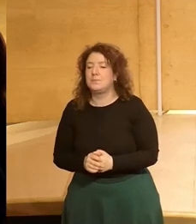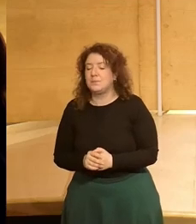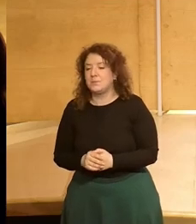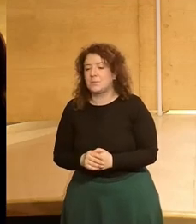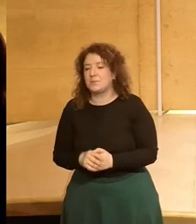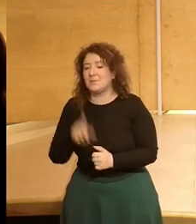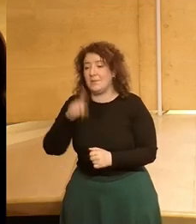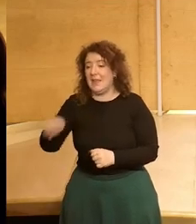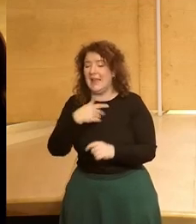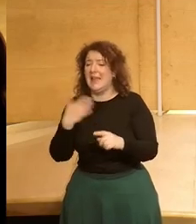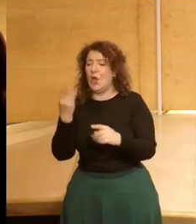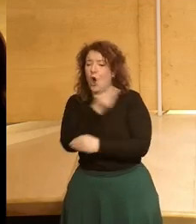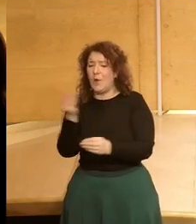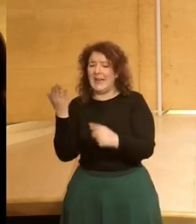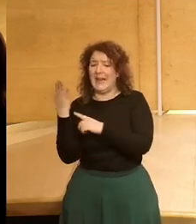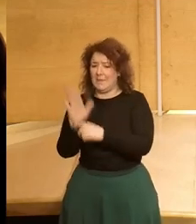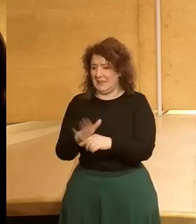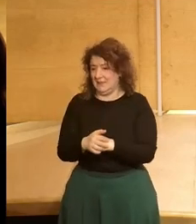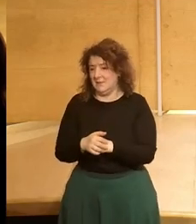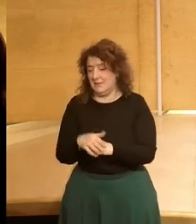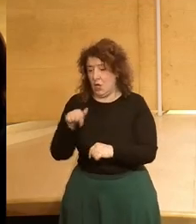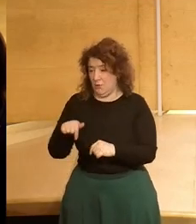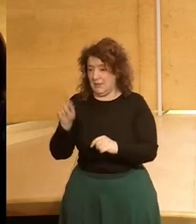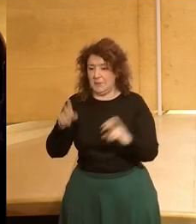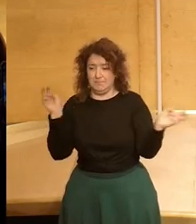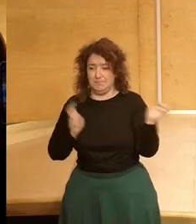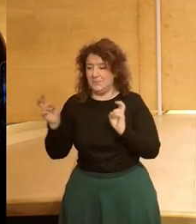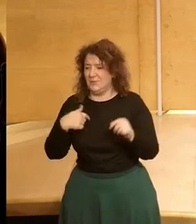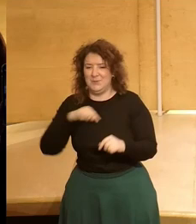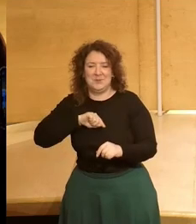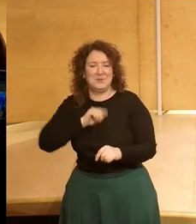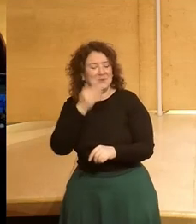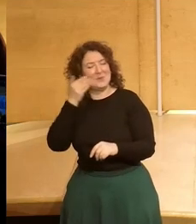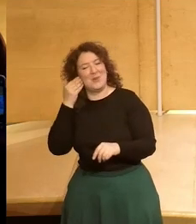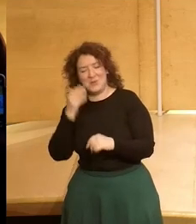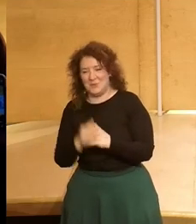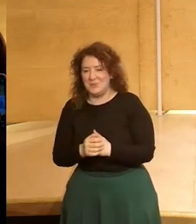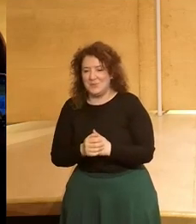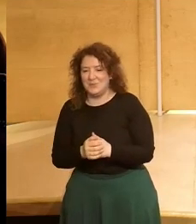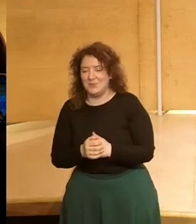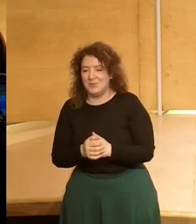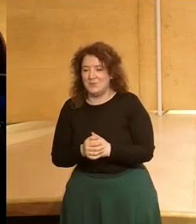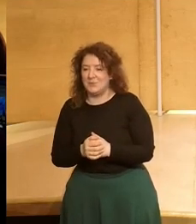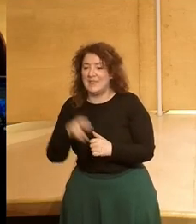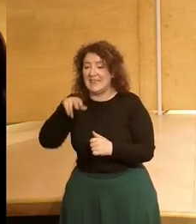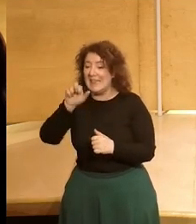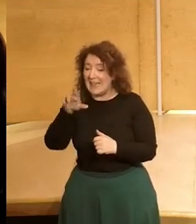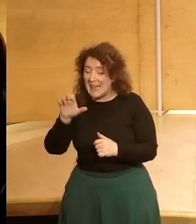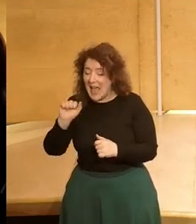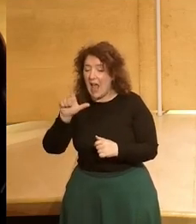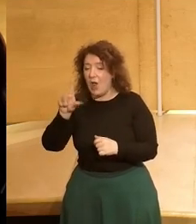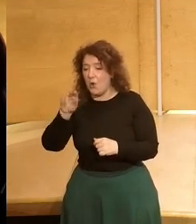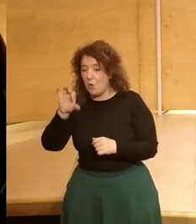representantes jóvenes con nosotros y nosotras esta tarde, a los que me enorgullece presentar son Nerea Luis,